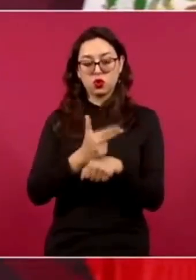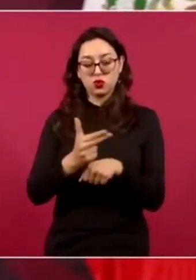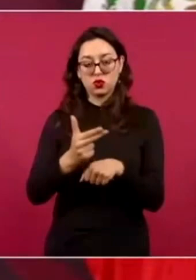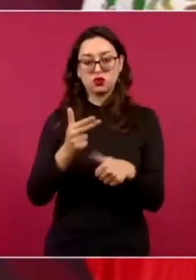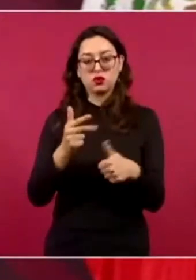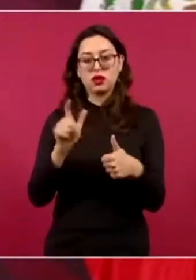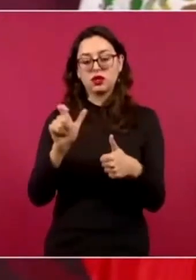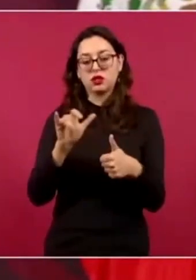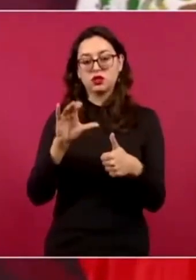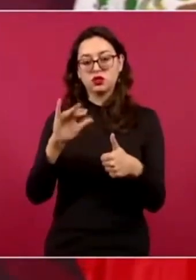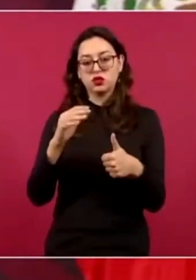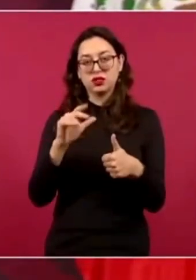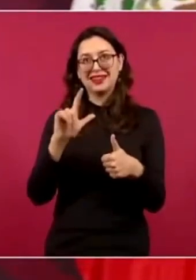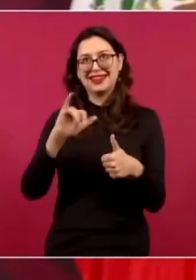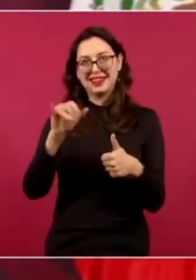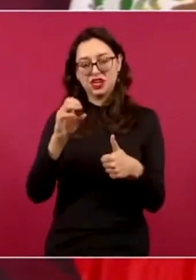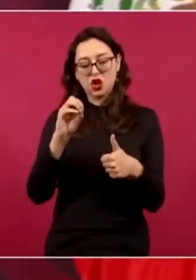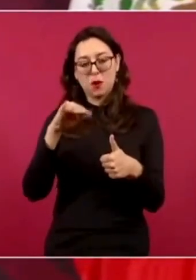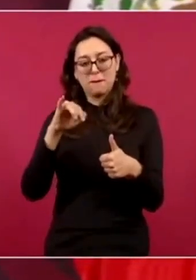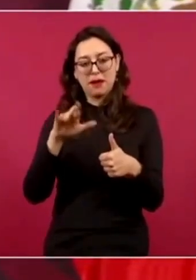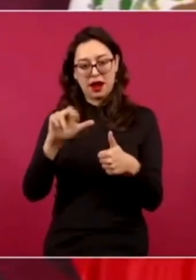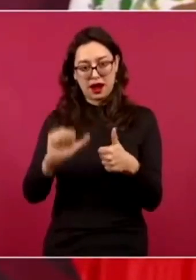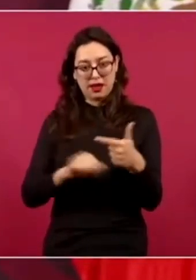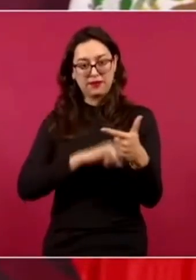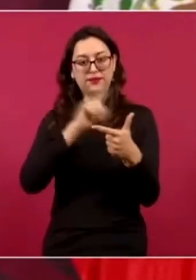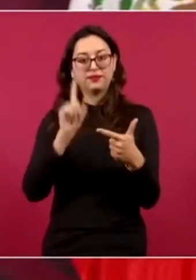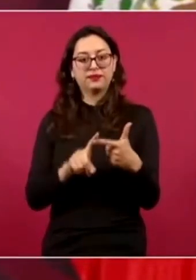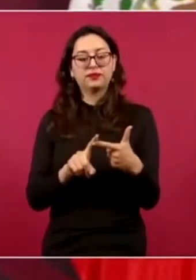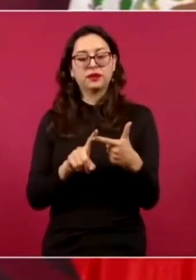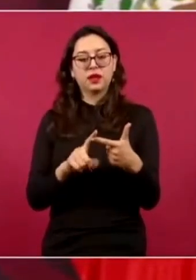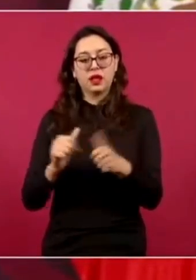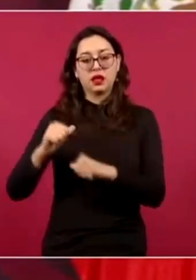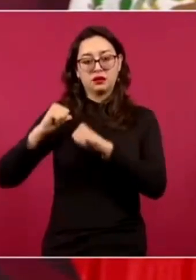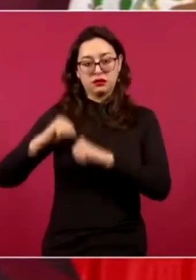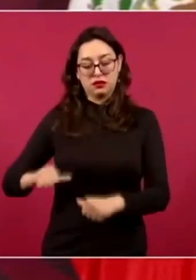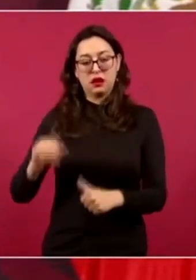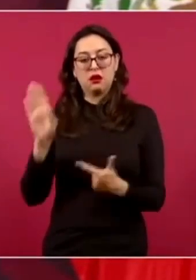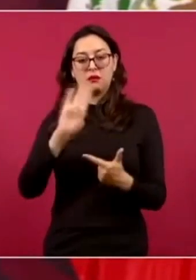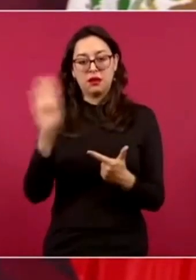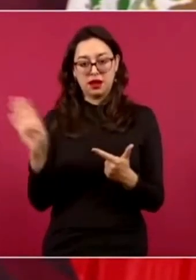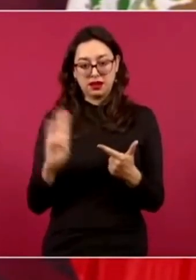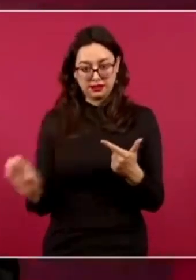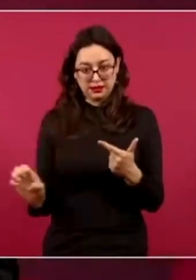el primer ministro de Belice